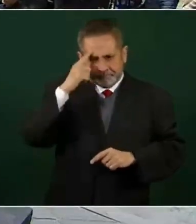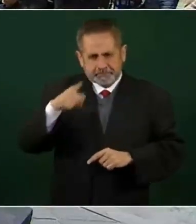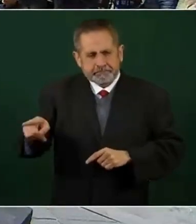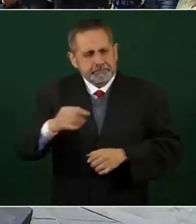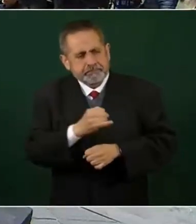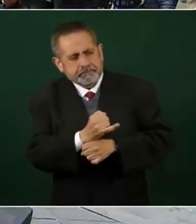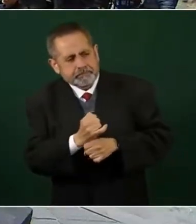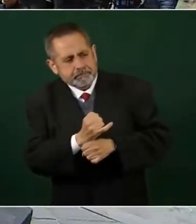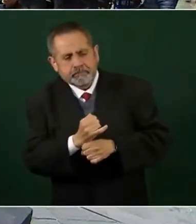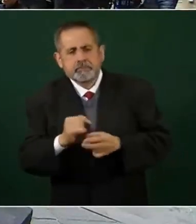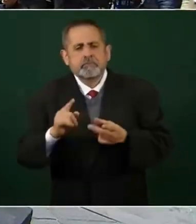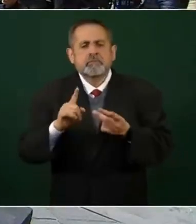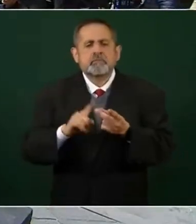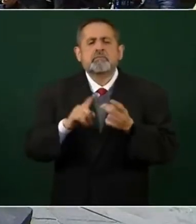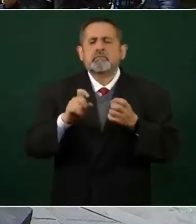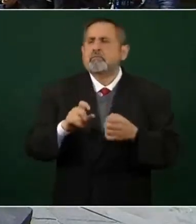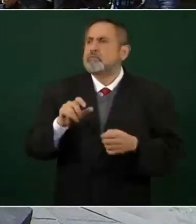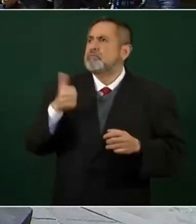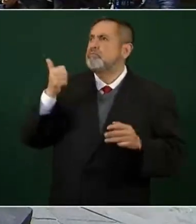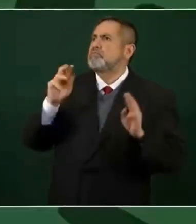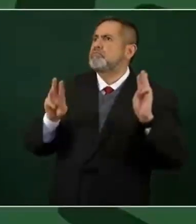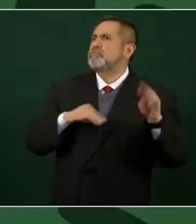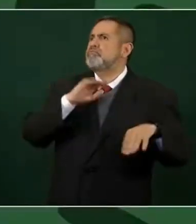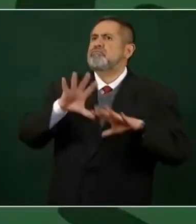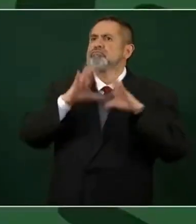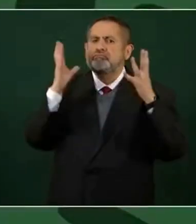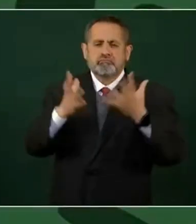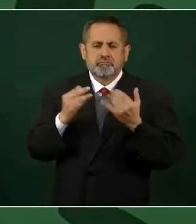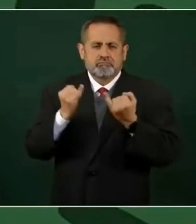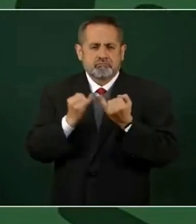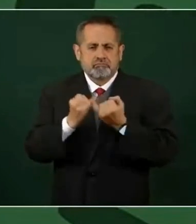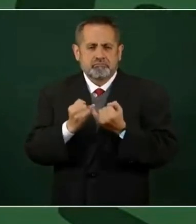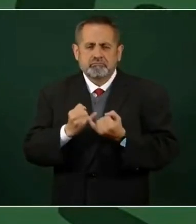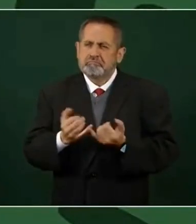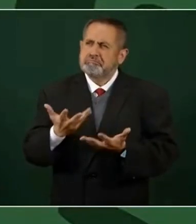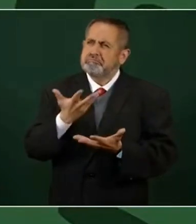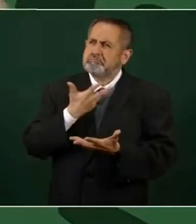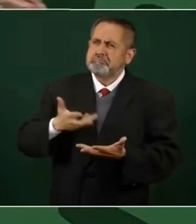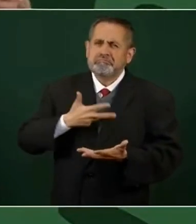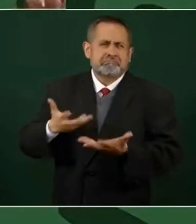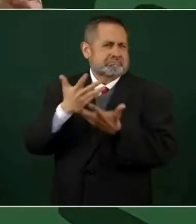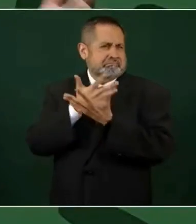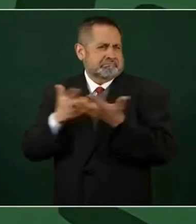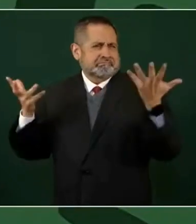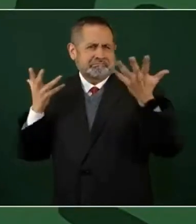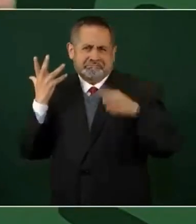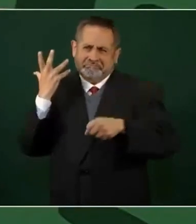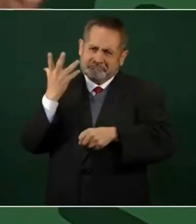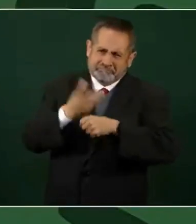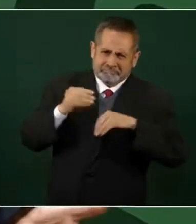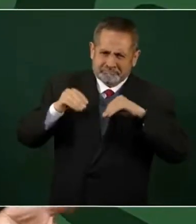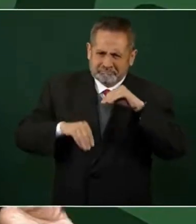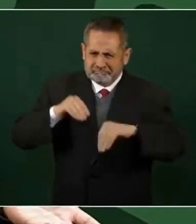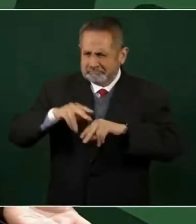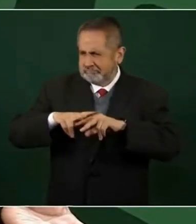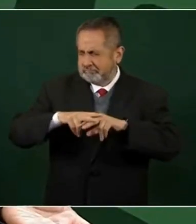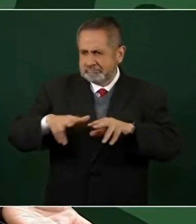investigue dónde hay una obra así en el mundo. O sea, sé que